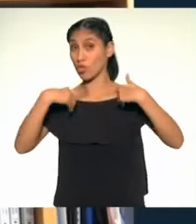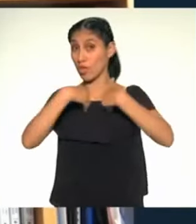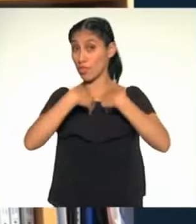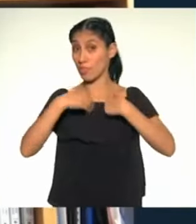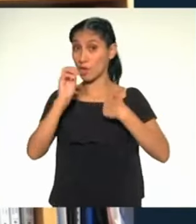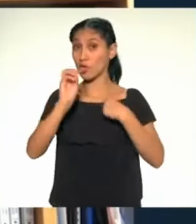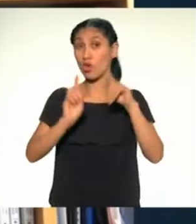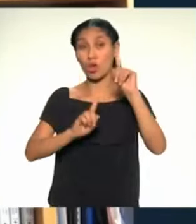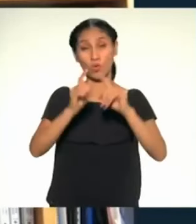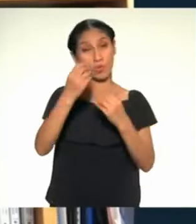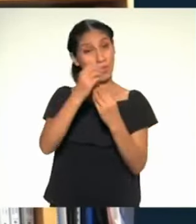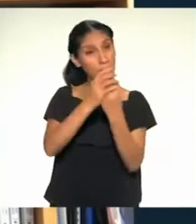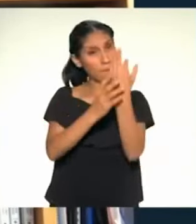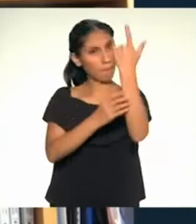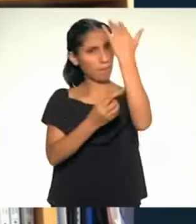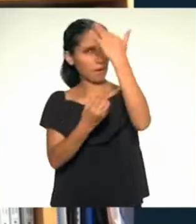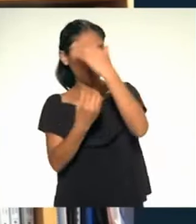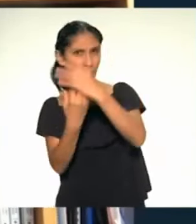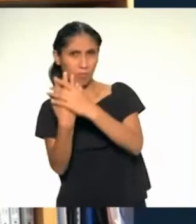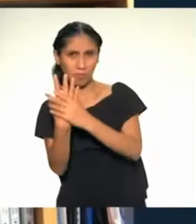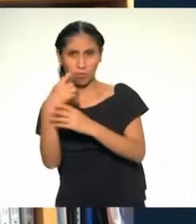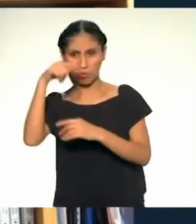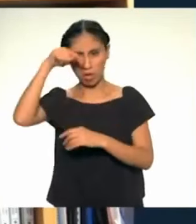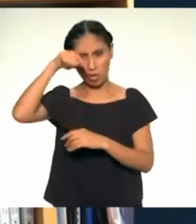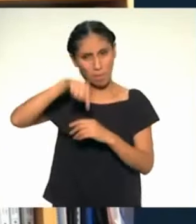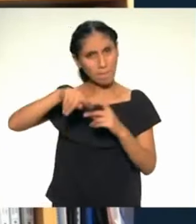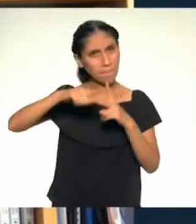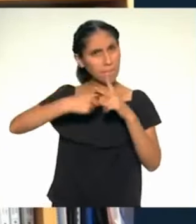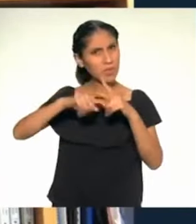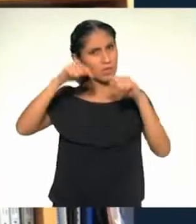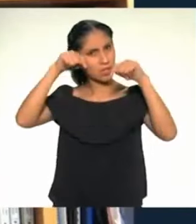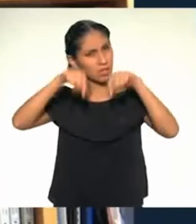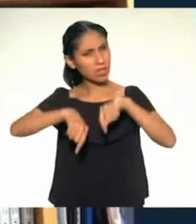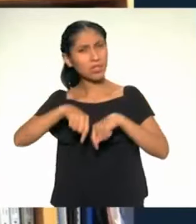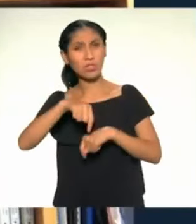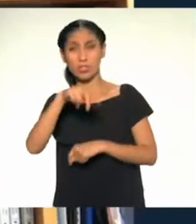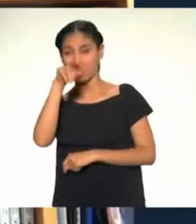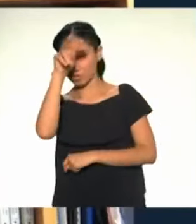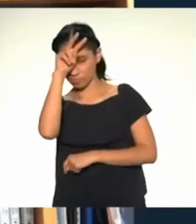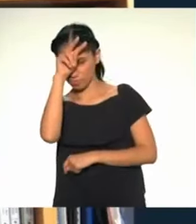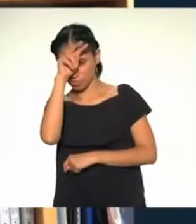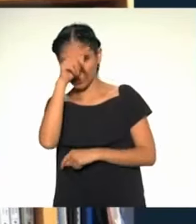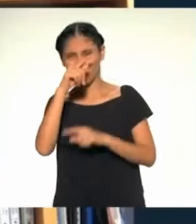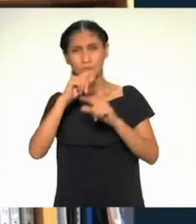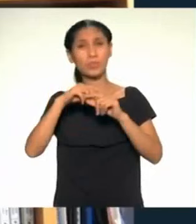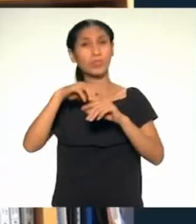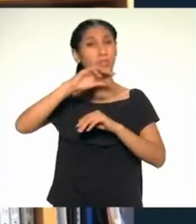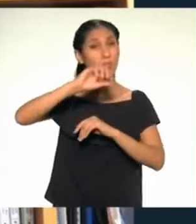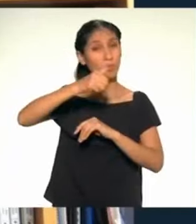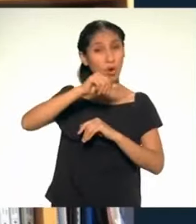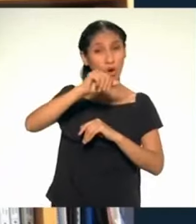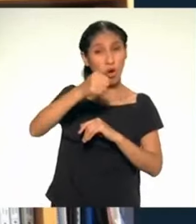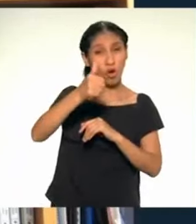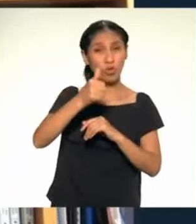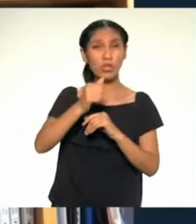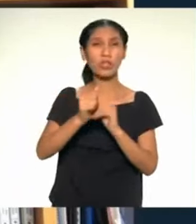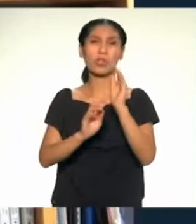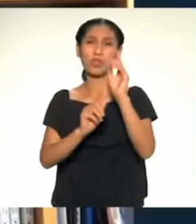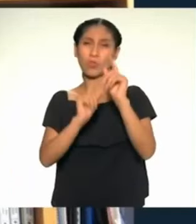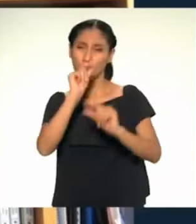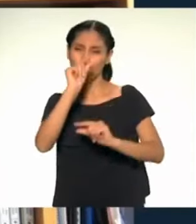país, y otras se han ido domesticando y desarrollando durante muchísimos años. Yo estaba leyendo